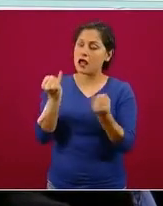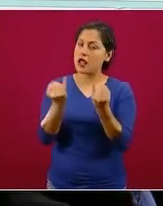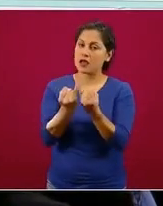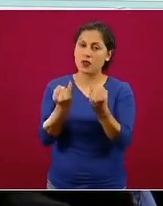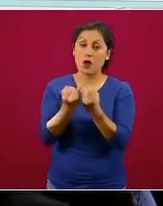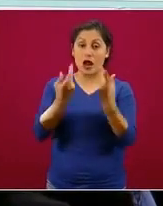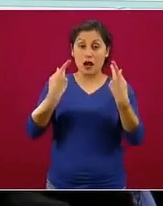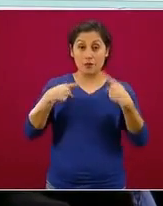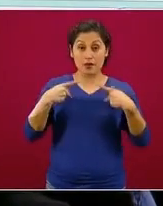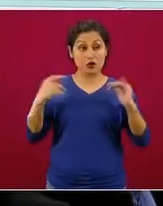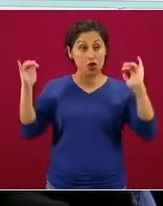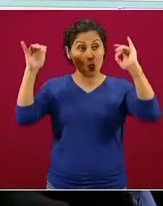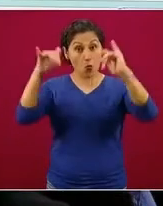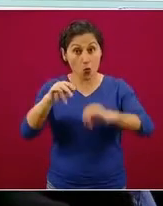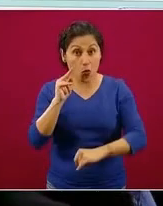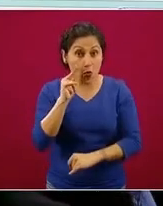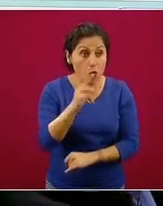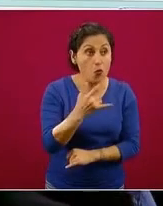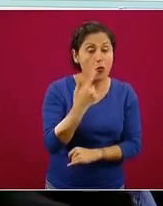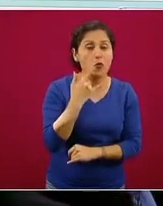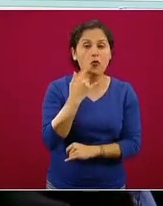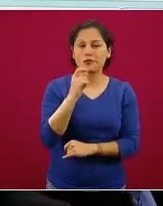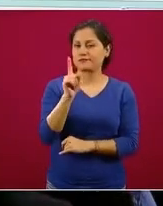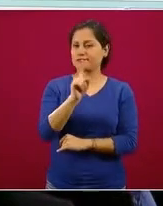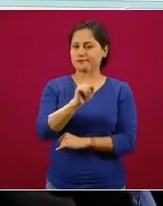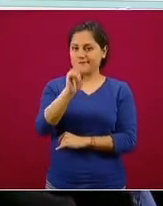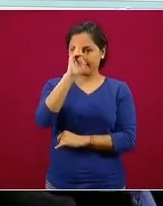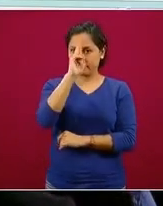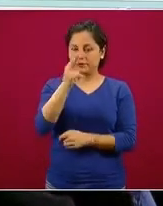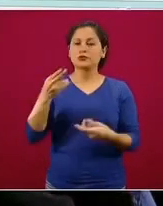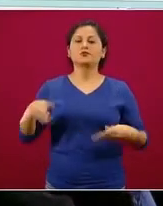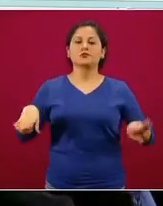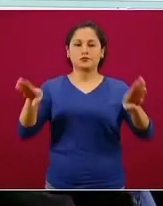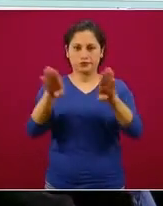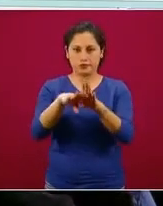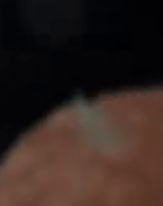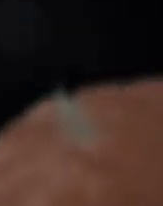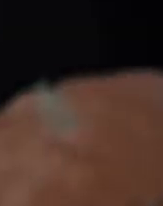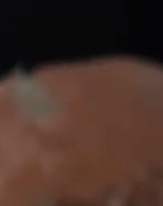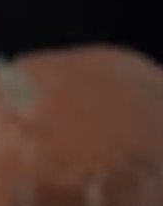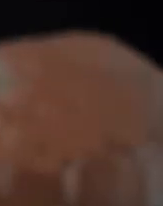público, porque estamos hablando de públicos masivos, decenas de miles de personas.